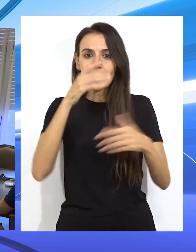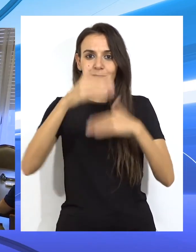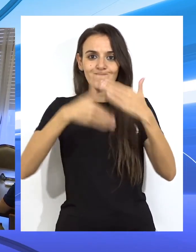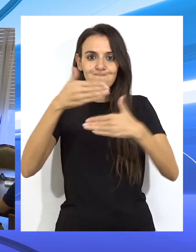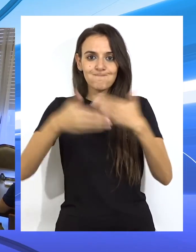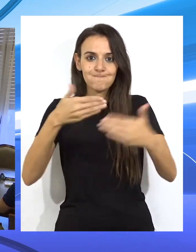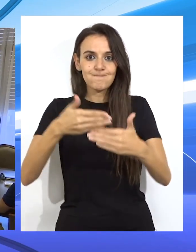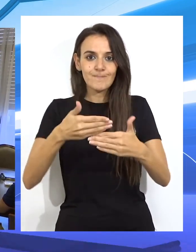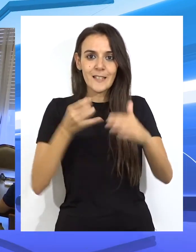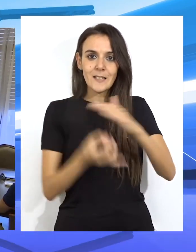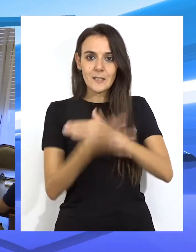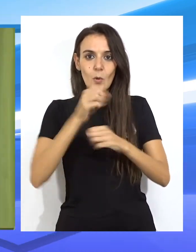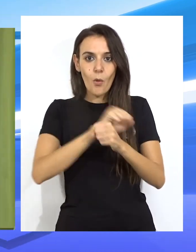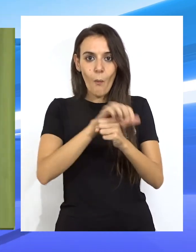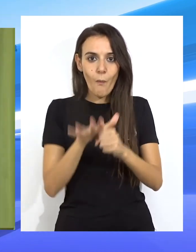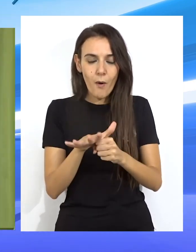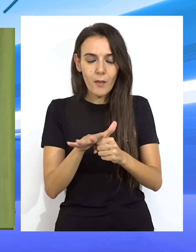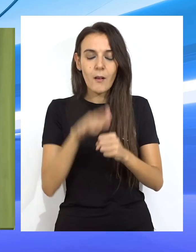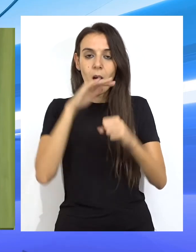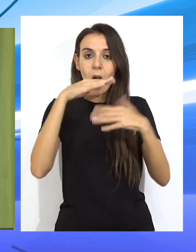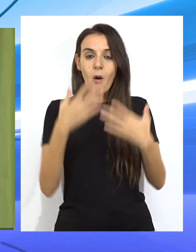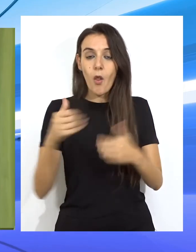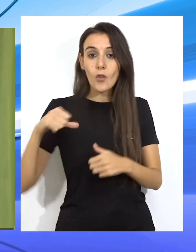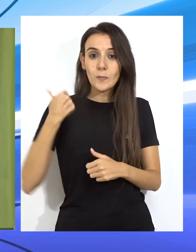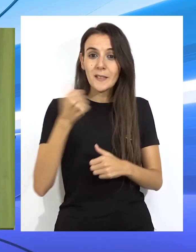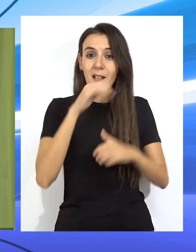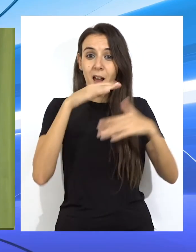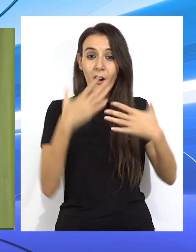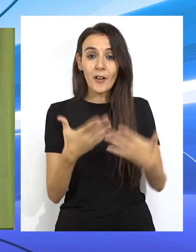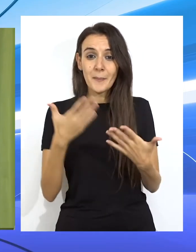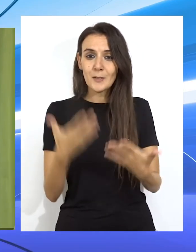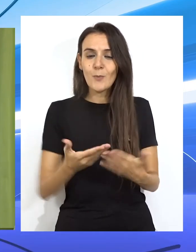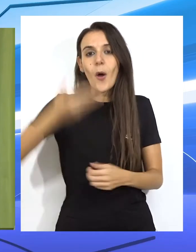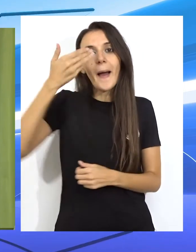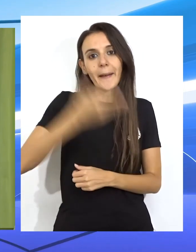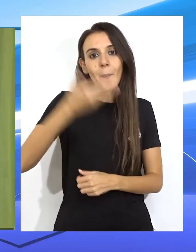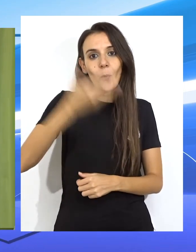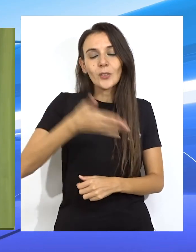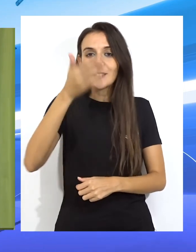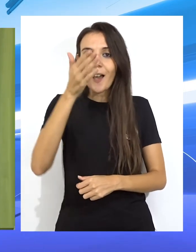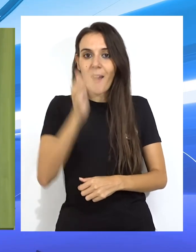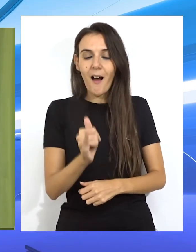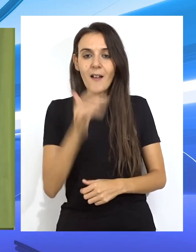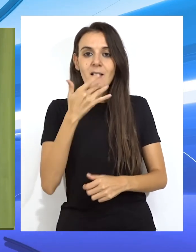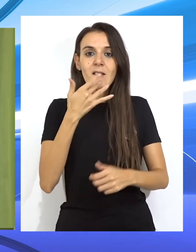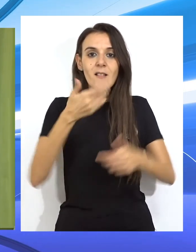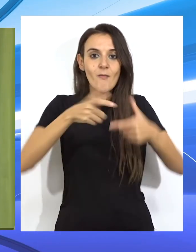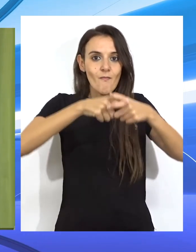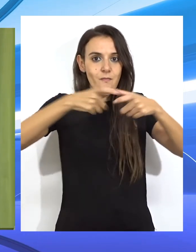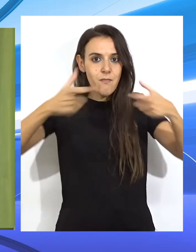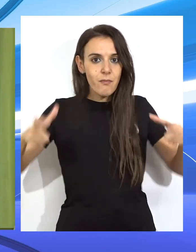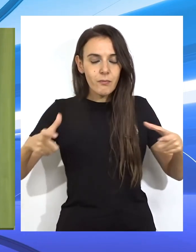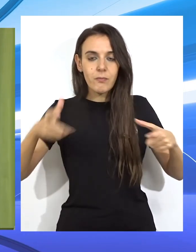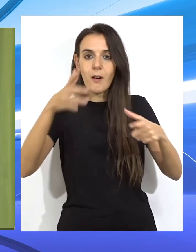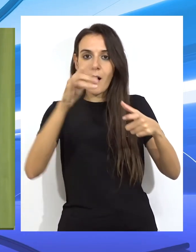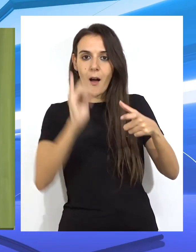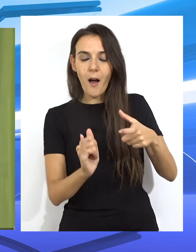hoy está derivando del impacto de la pandemia. Y el hospital pues tiene un margen importante de ampliación.